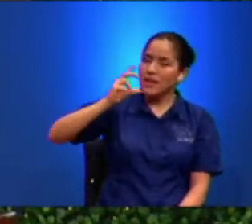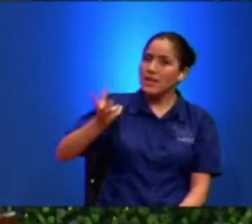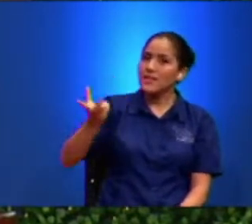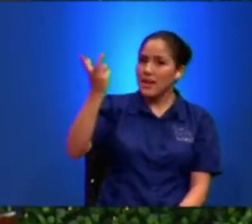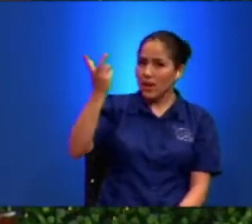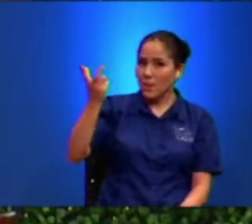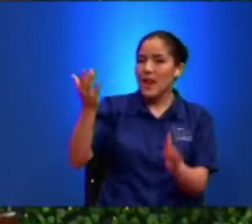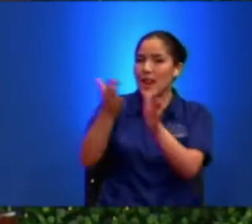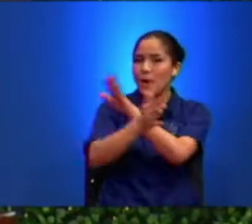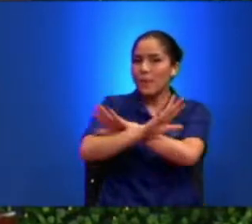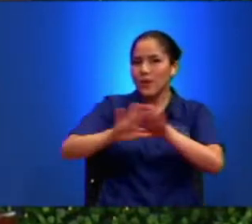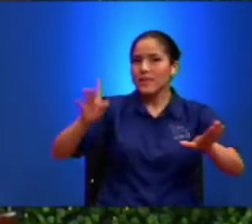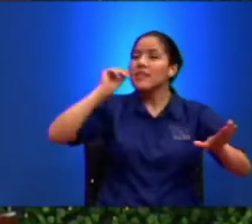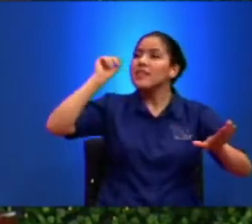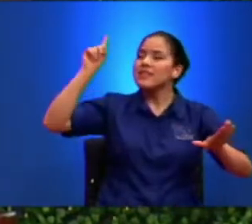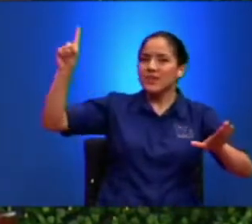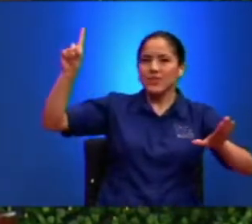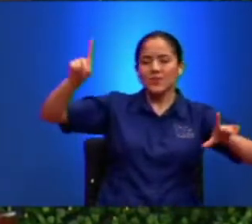del Señor